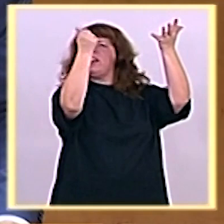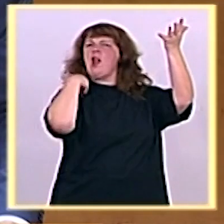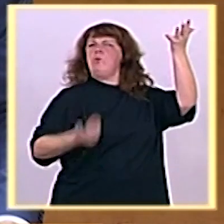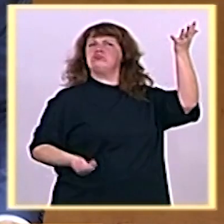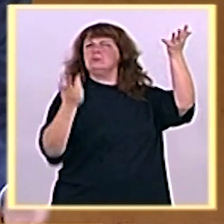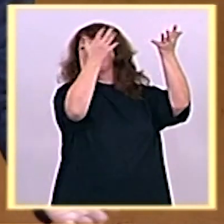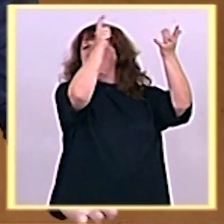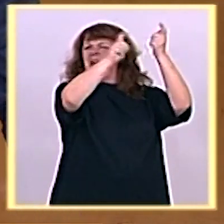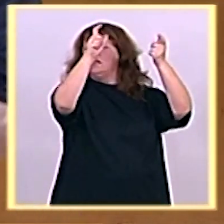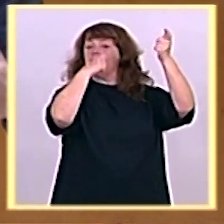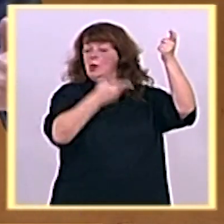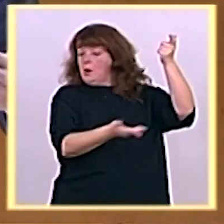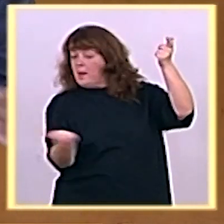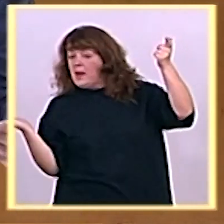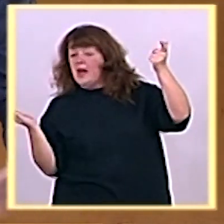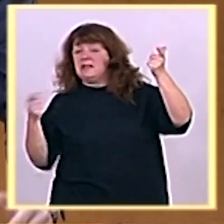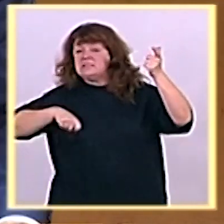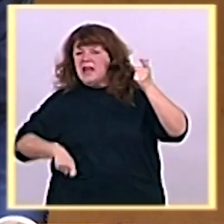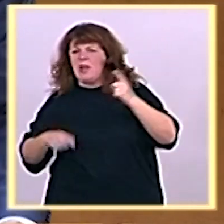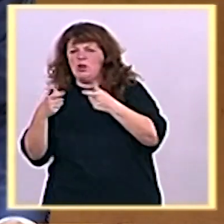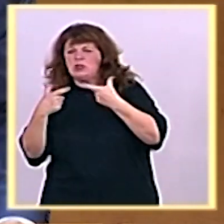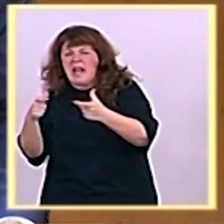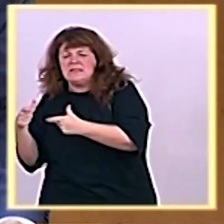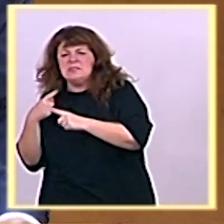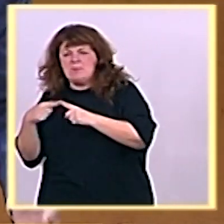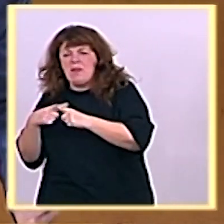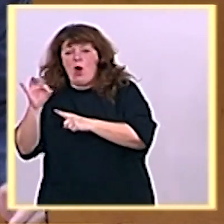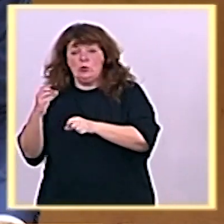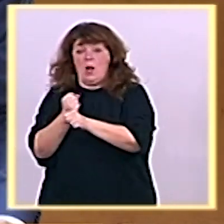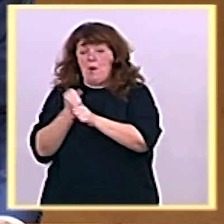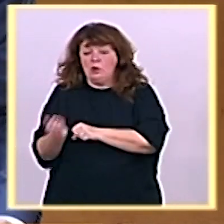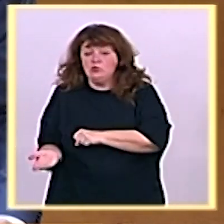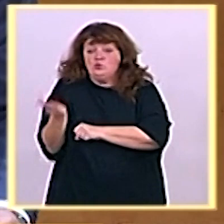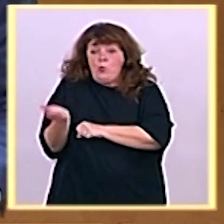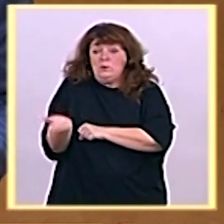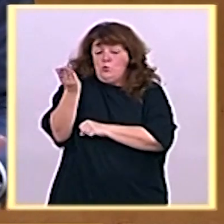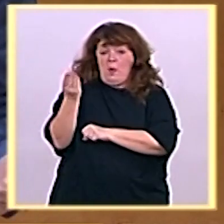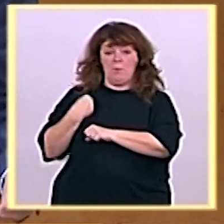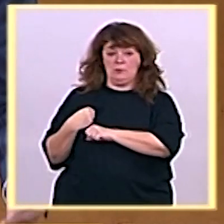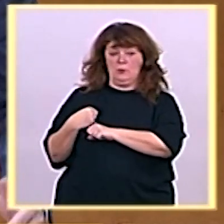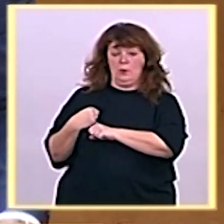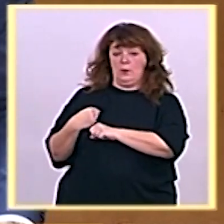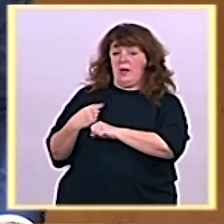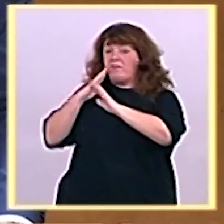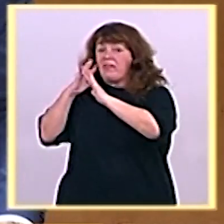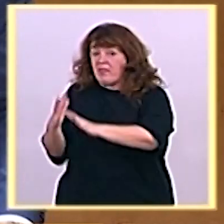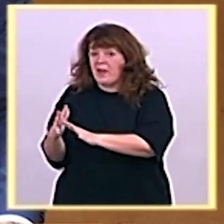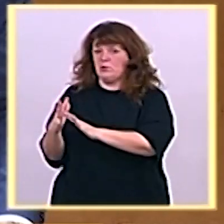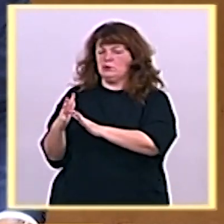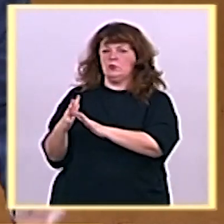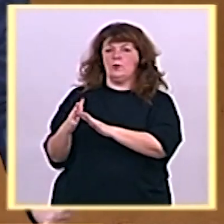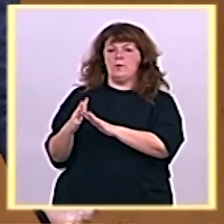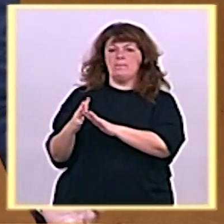trabajadoras no han subido todo lo que deberían a lo largo de esta década es también resultado de un modelo económico que